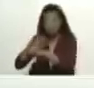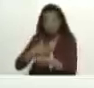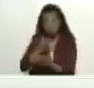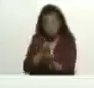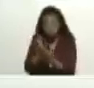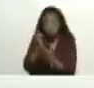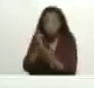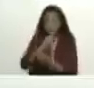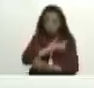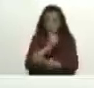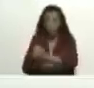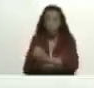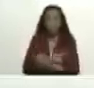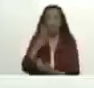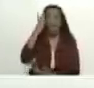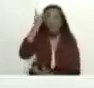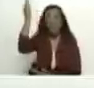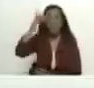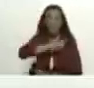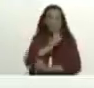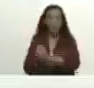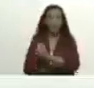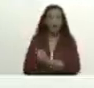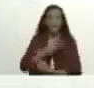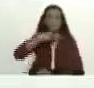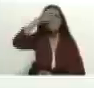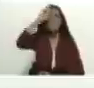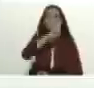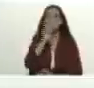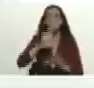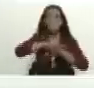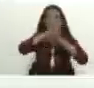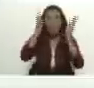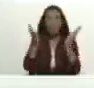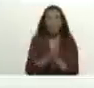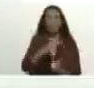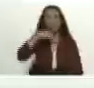creo en el poder de Dios Padre Creador Todopoderoso